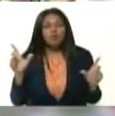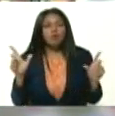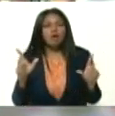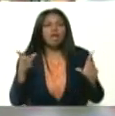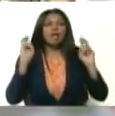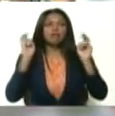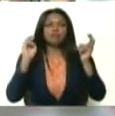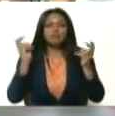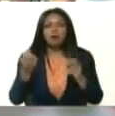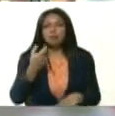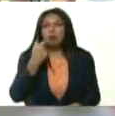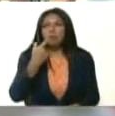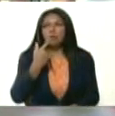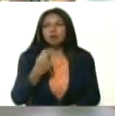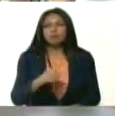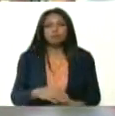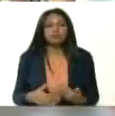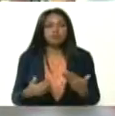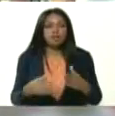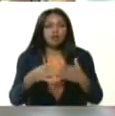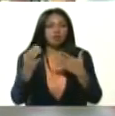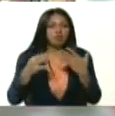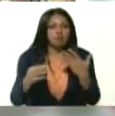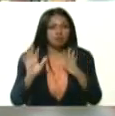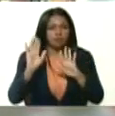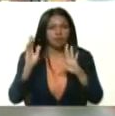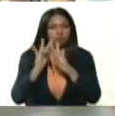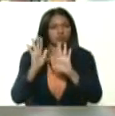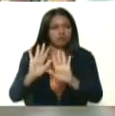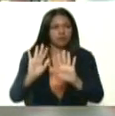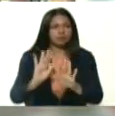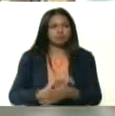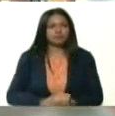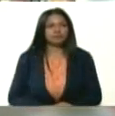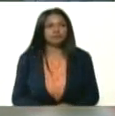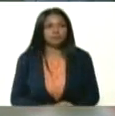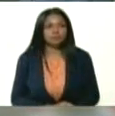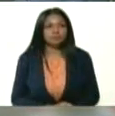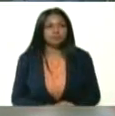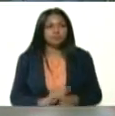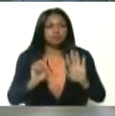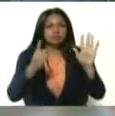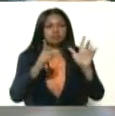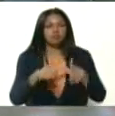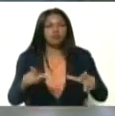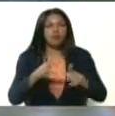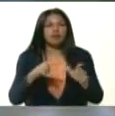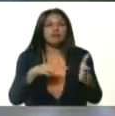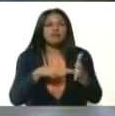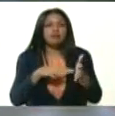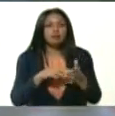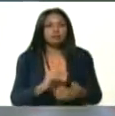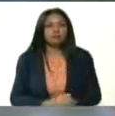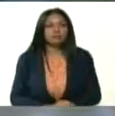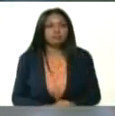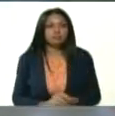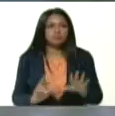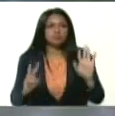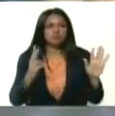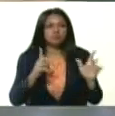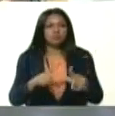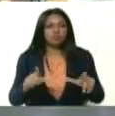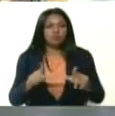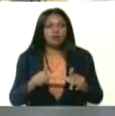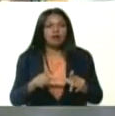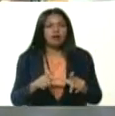tratamientos. Pero déjenme dar estos datos, ya les doy el paso. En sexto lugar, Irán. En séptimo lugar, Reino